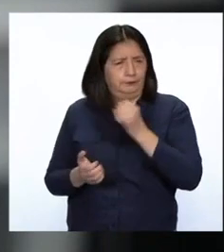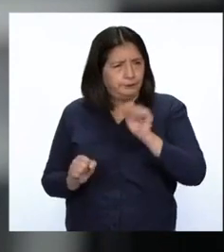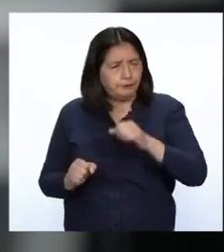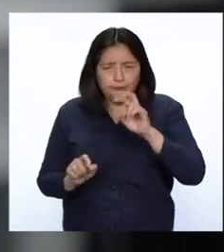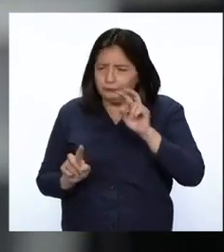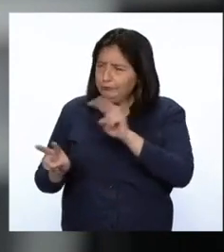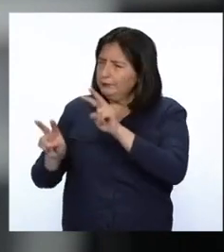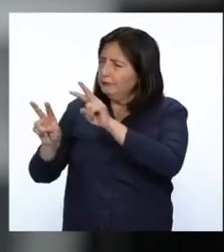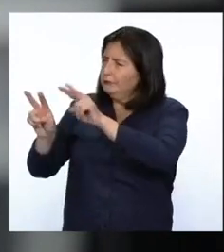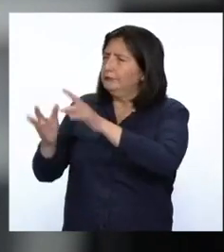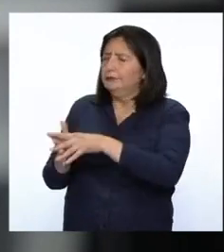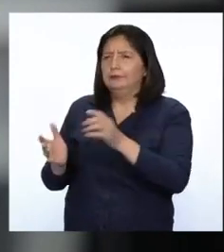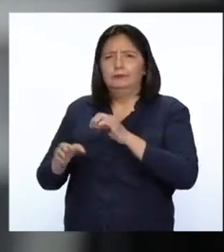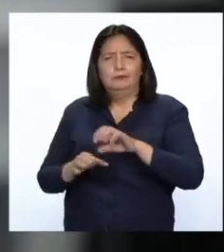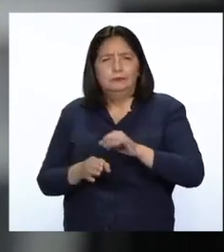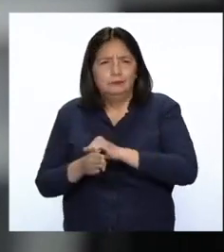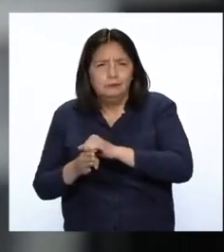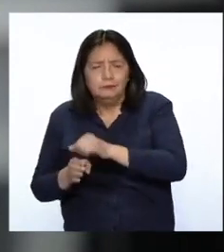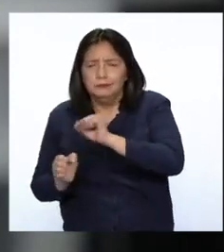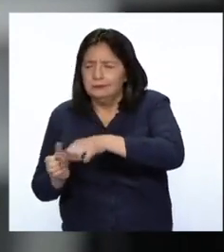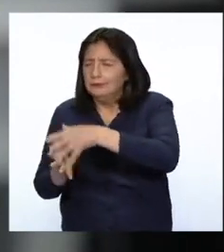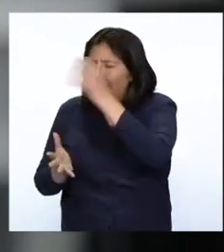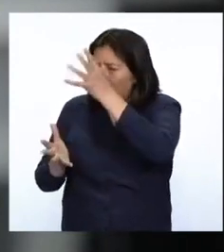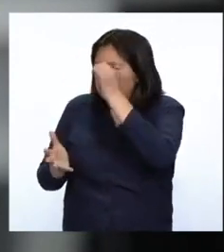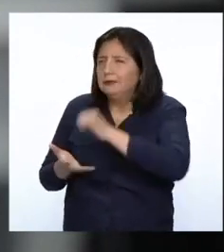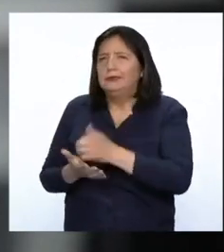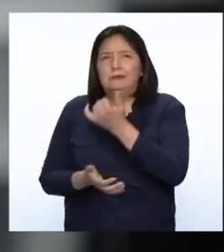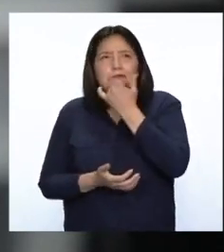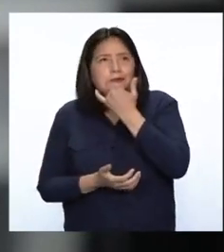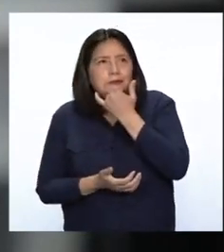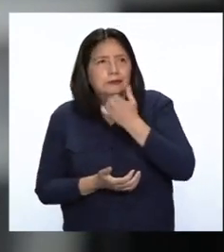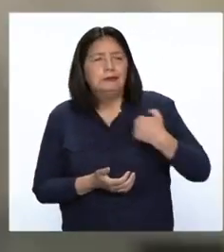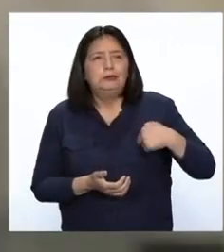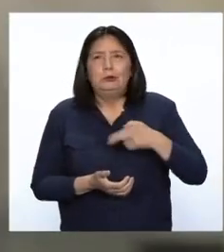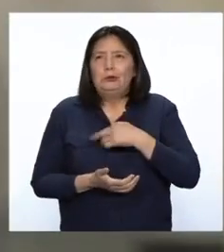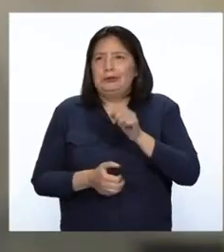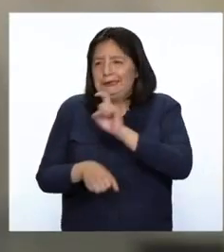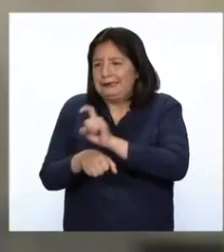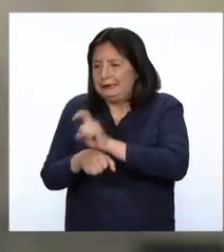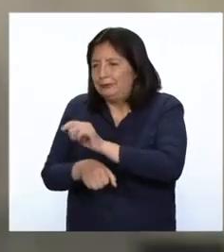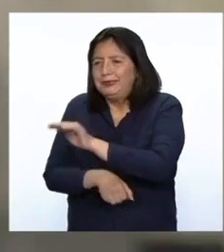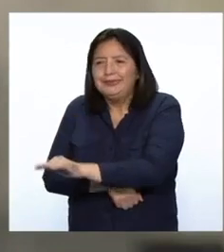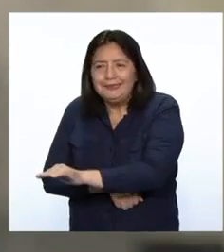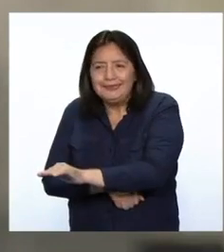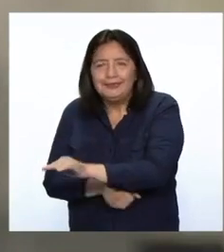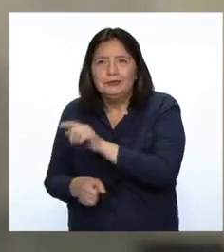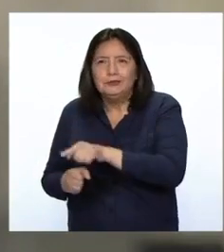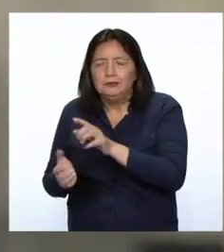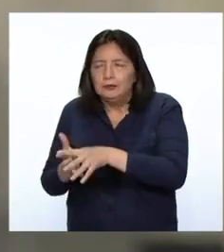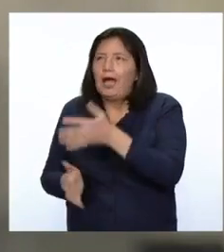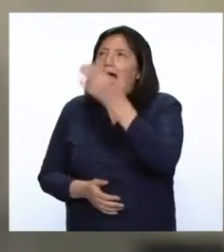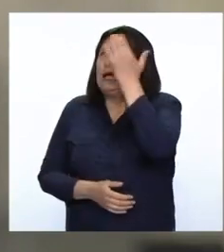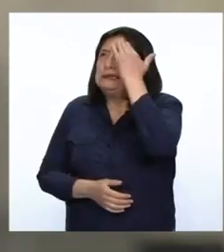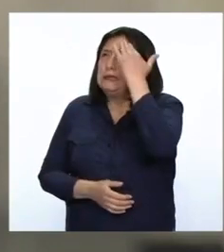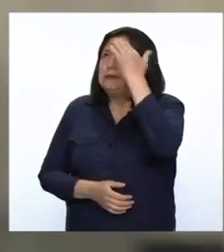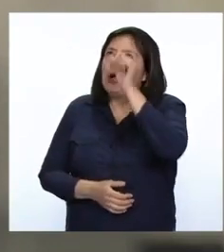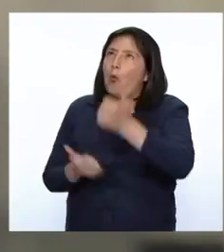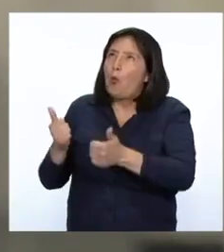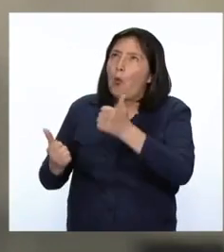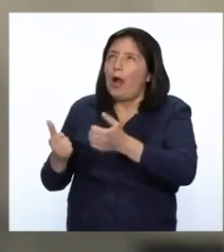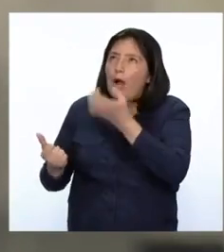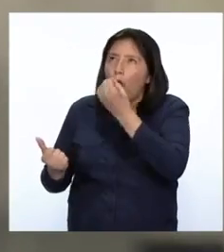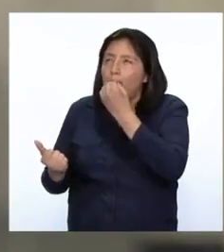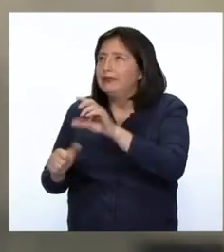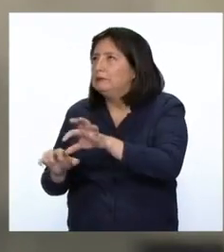viendo, todo se aprende haciendo. Entonces, ¿qué pasaría si nosotros enseñamos a ese niño el que se forme, que sepa qué comer, qué escoger